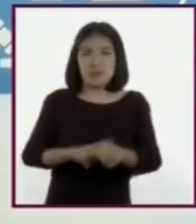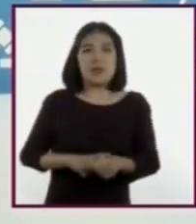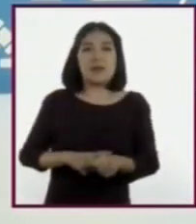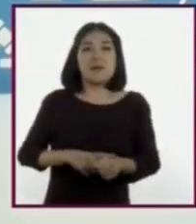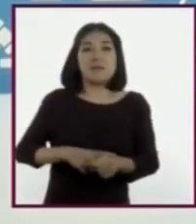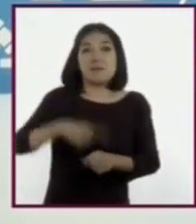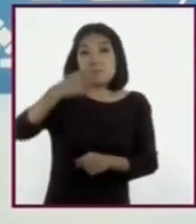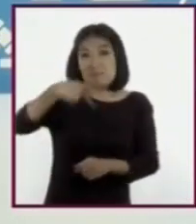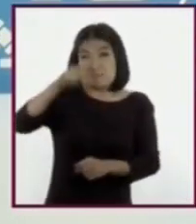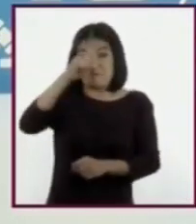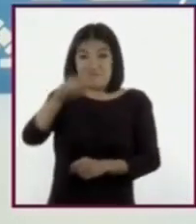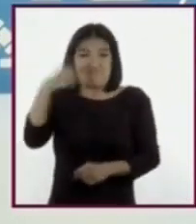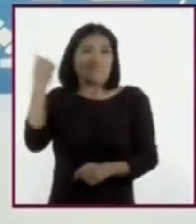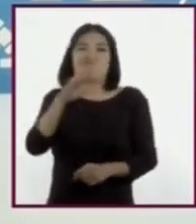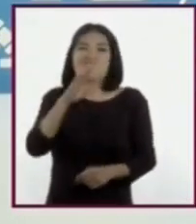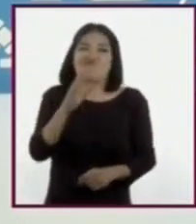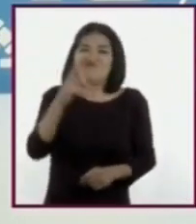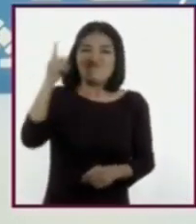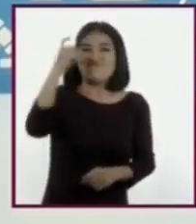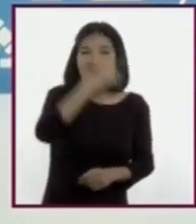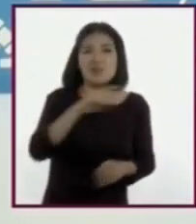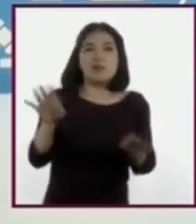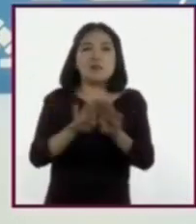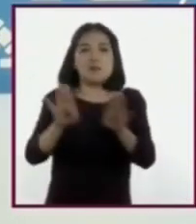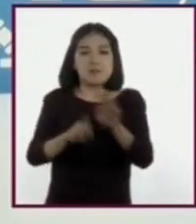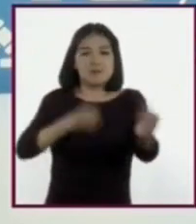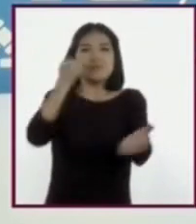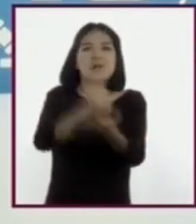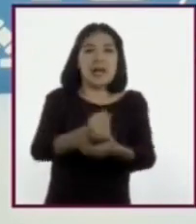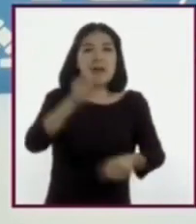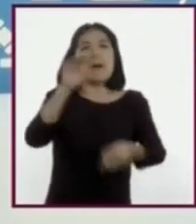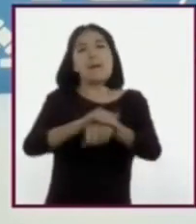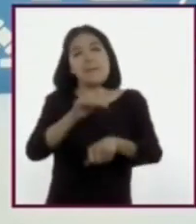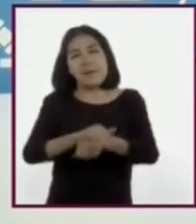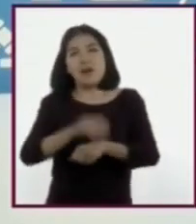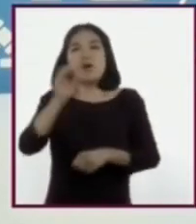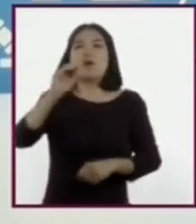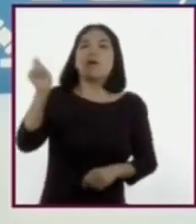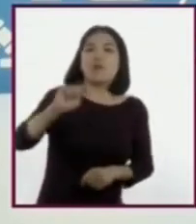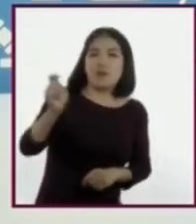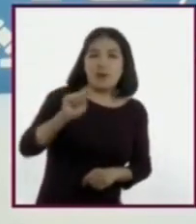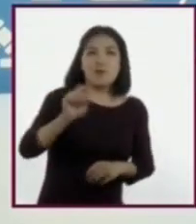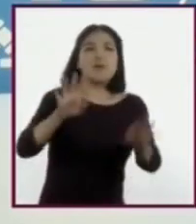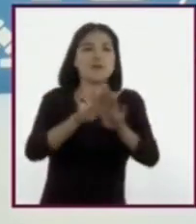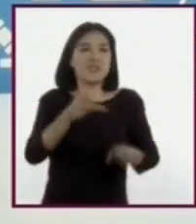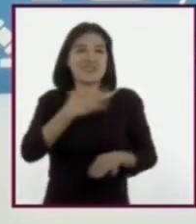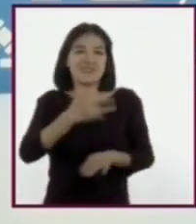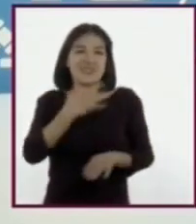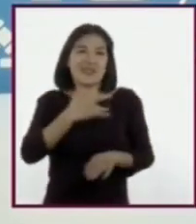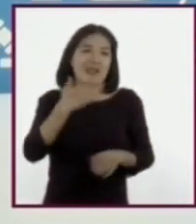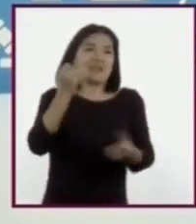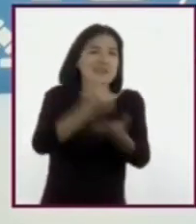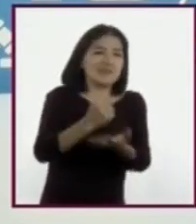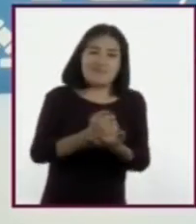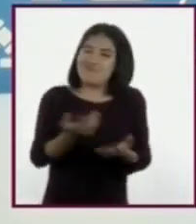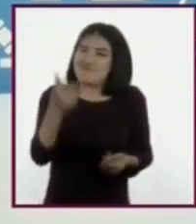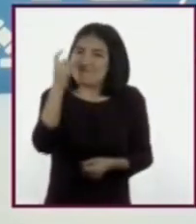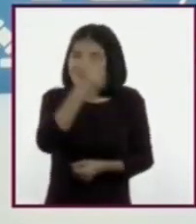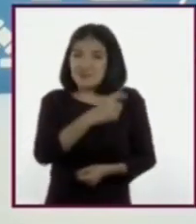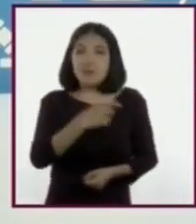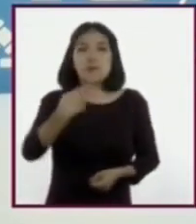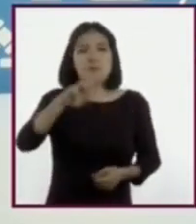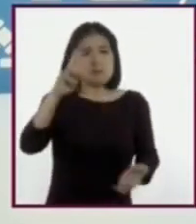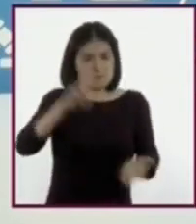cuando se trata de salir de la presión de los amigos o el novio o la novia a esta edad. Pero el valor para